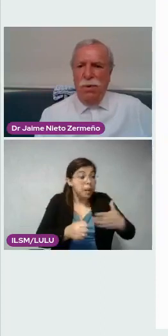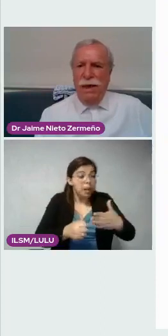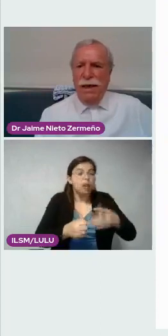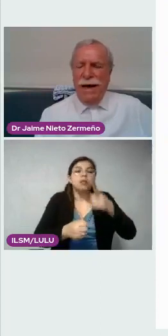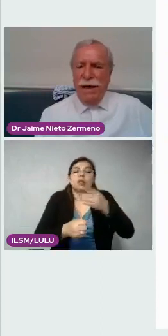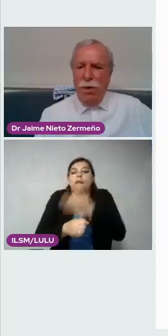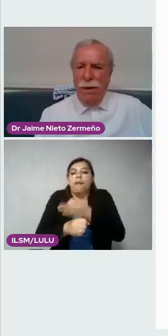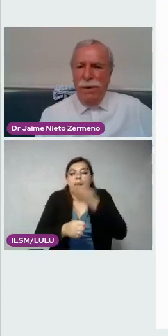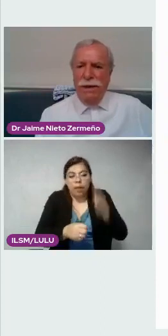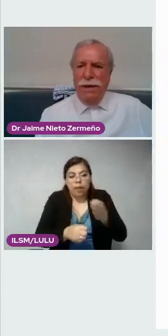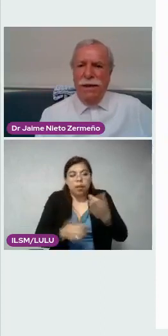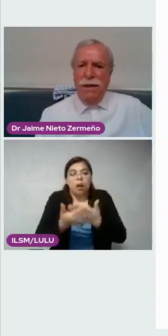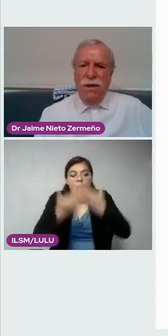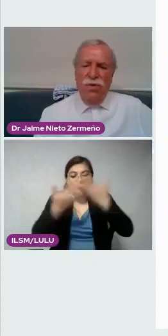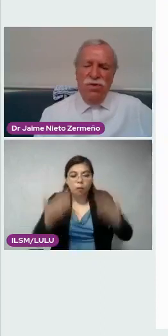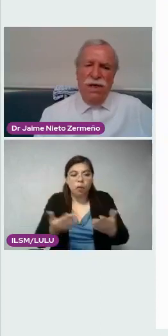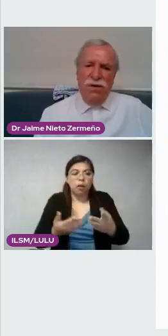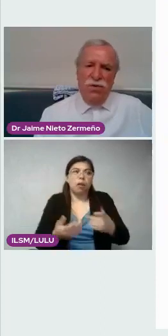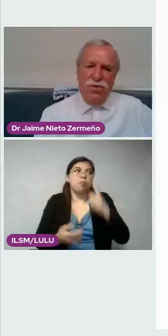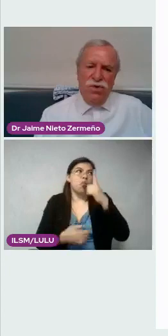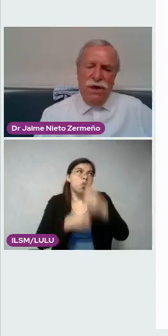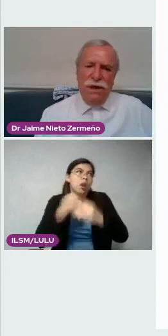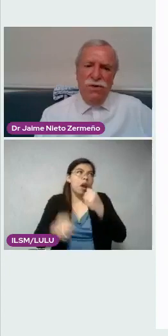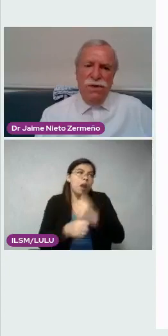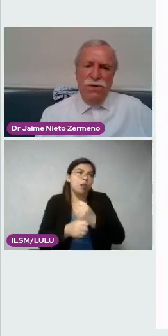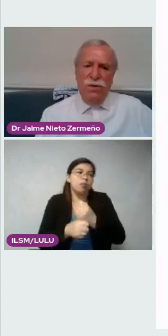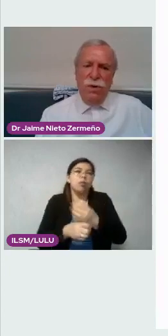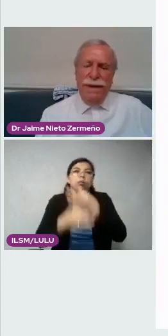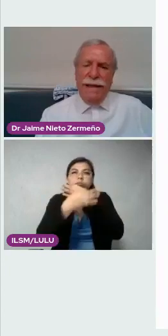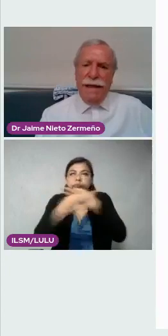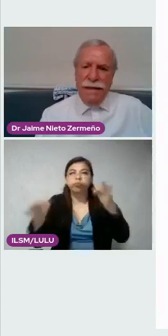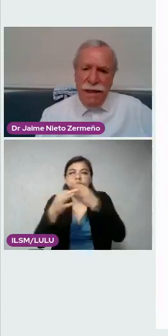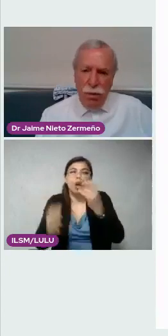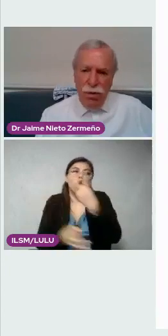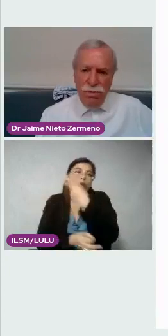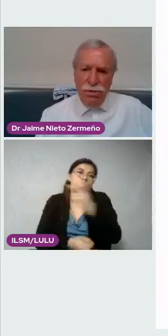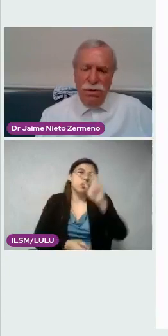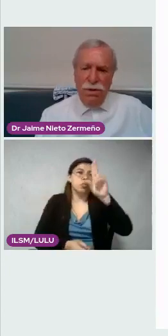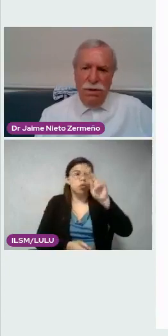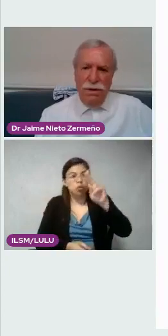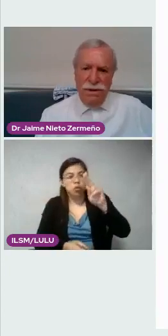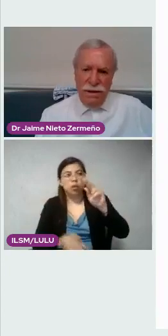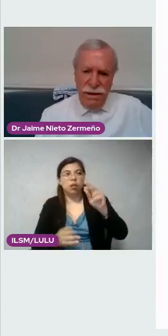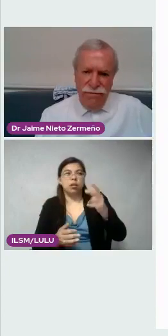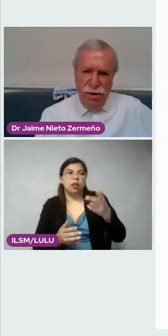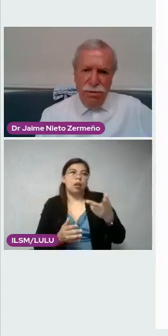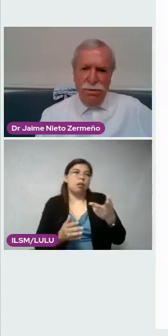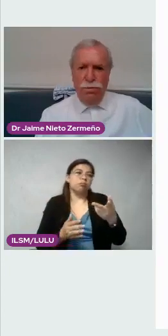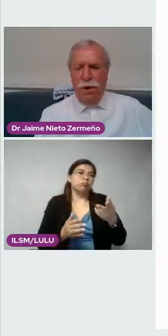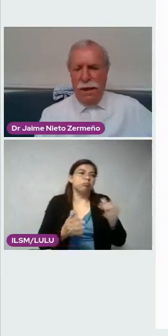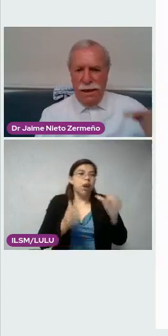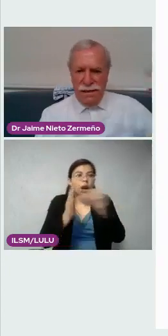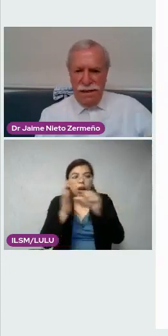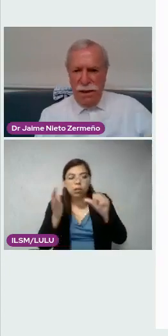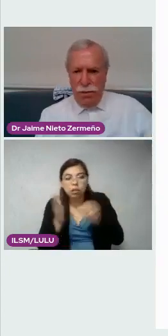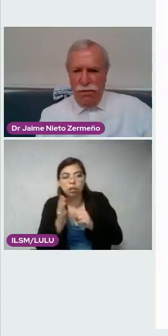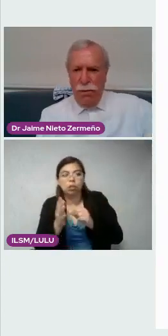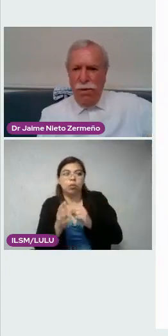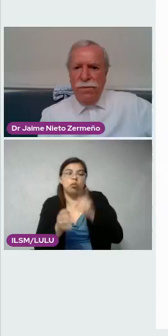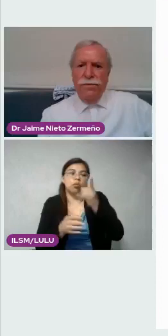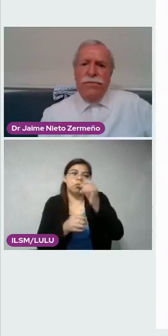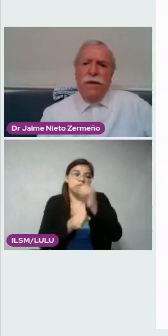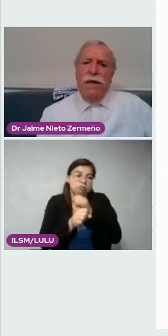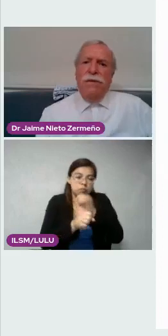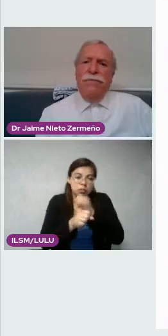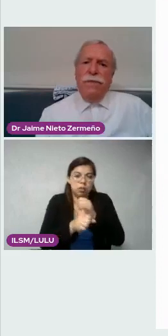se publican anualmente 280, 290 artículos científicos. La que sigue, por